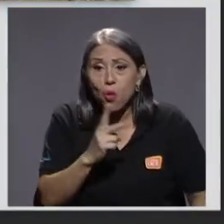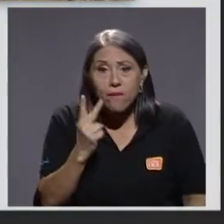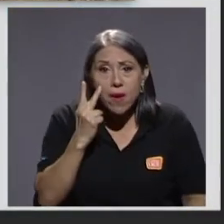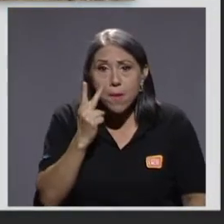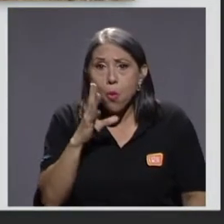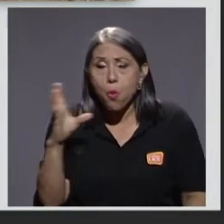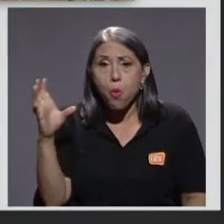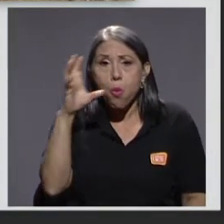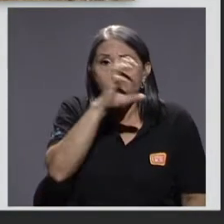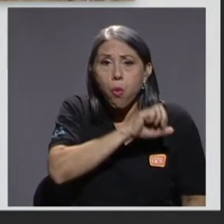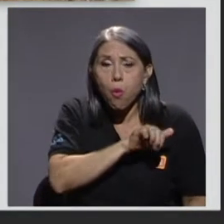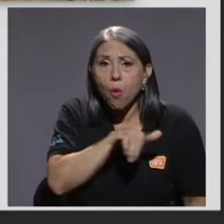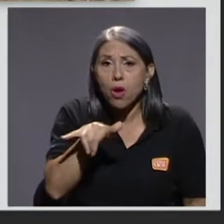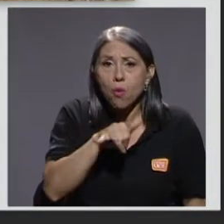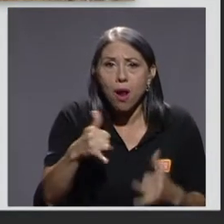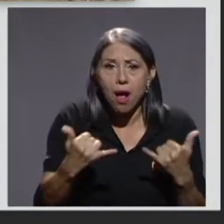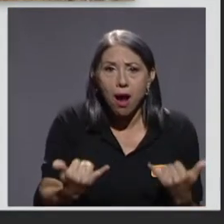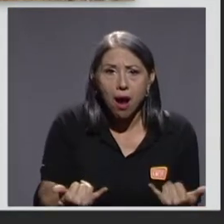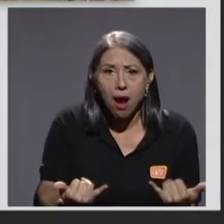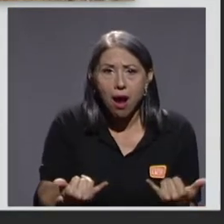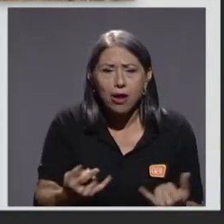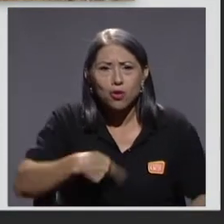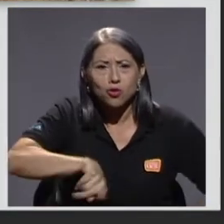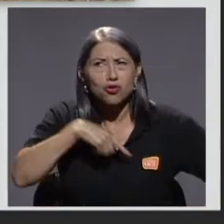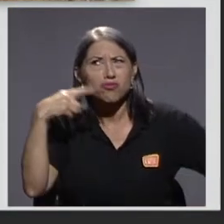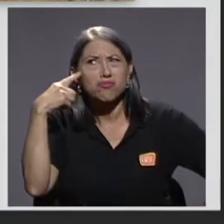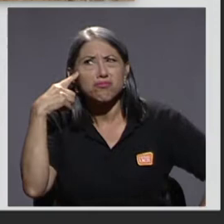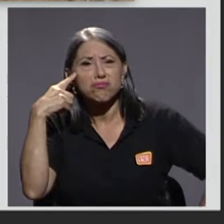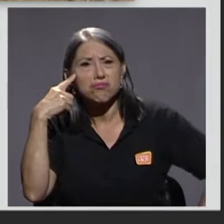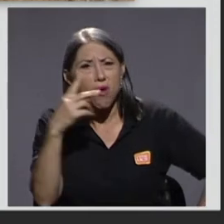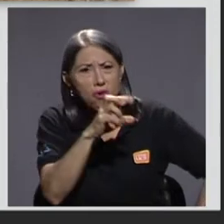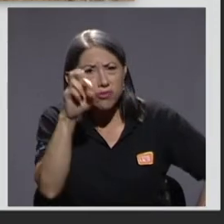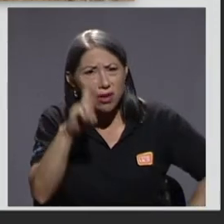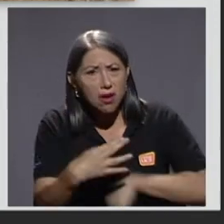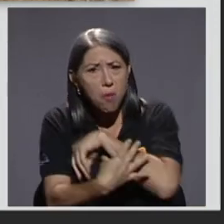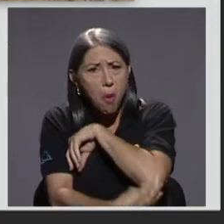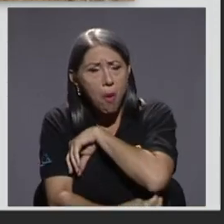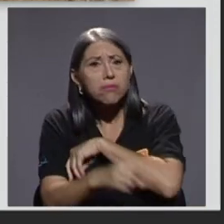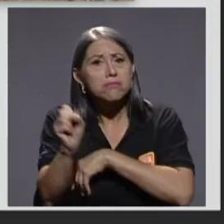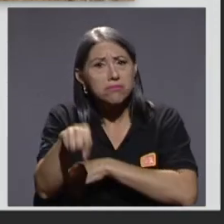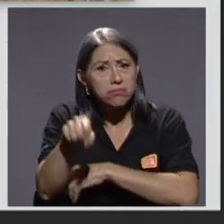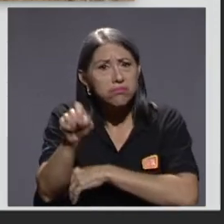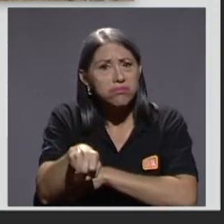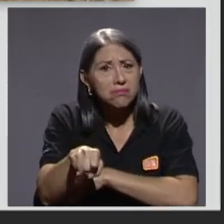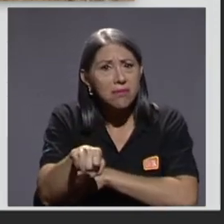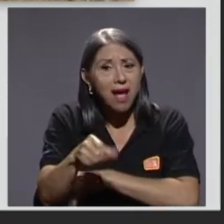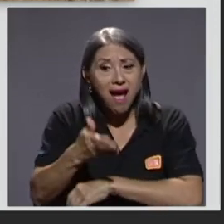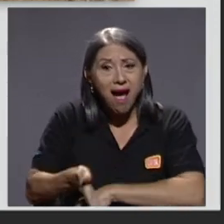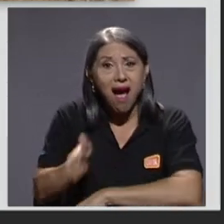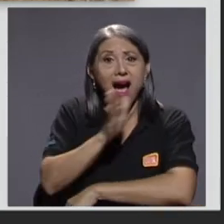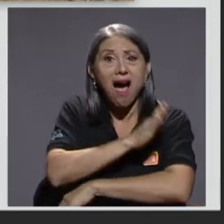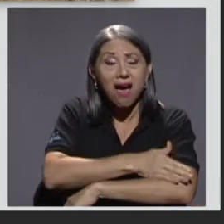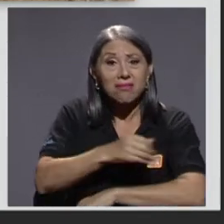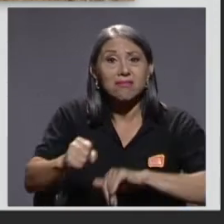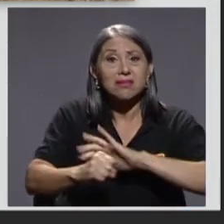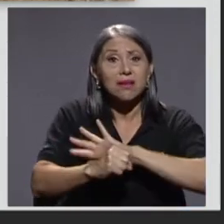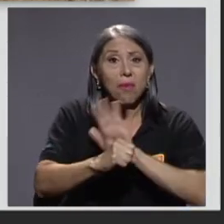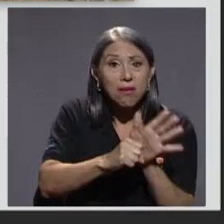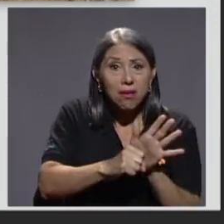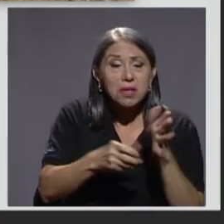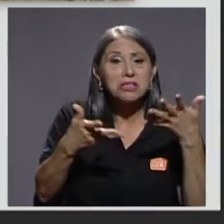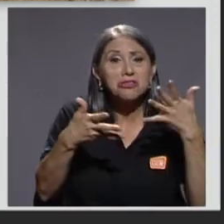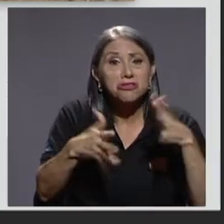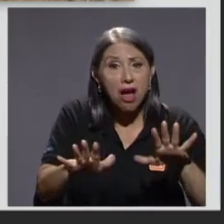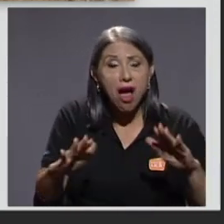Nos preguntábamos si Costa Rica tenía pobreza. Sí, claro, en Costa Rica teníamos un nivel de pobreza antes de la pandemia